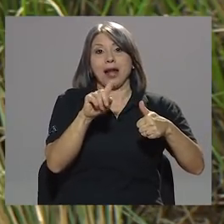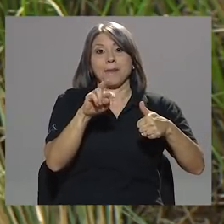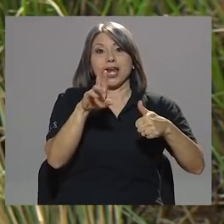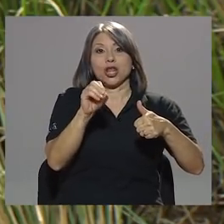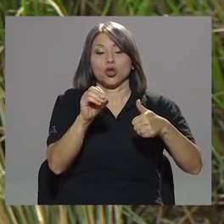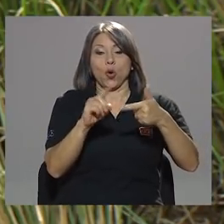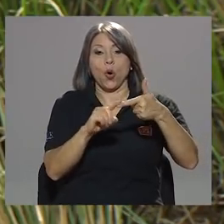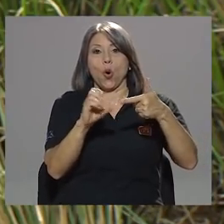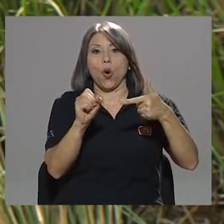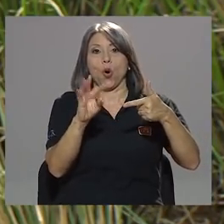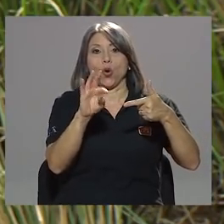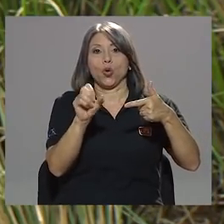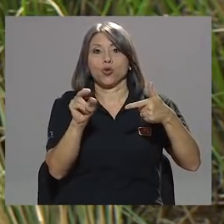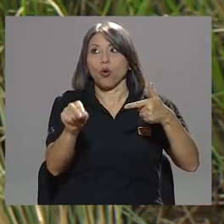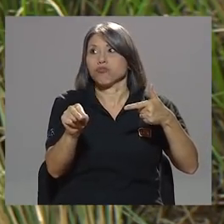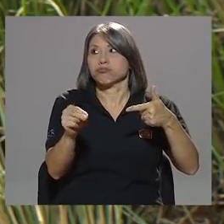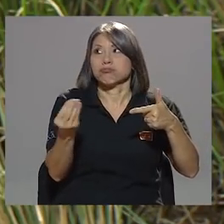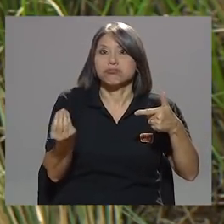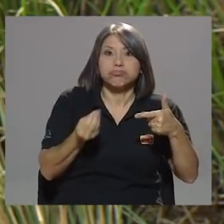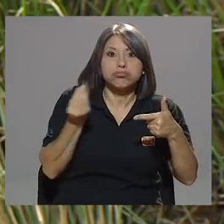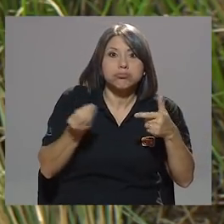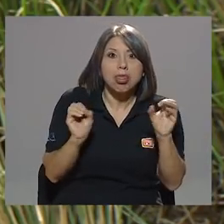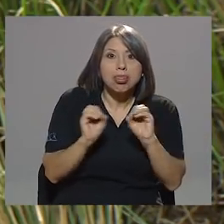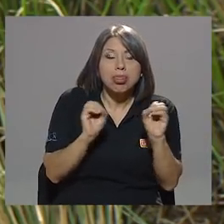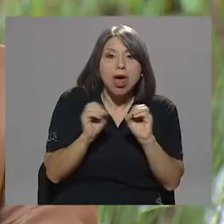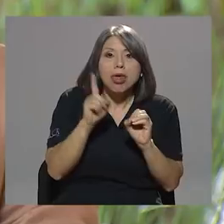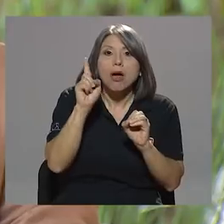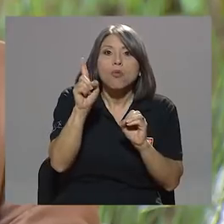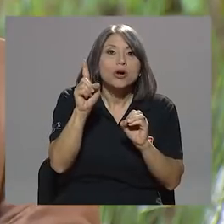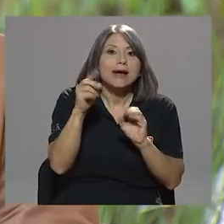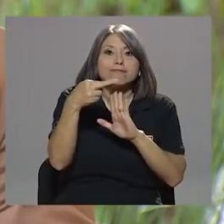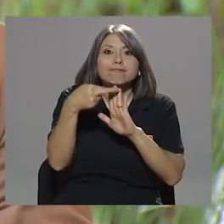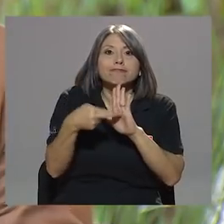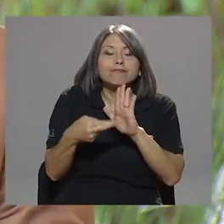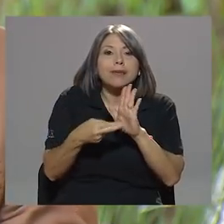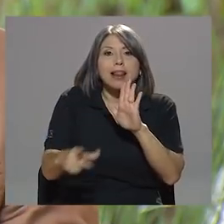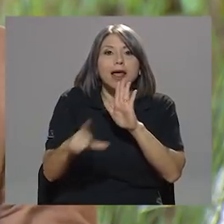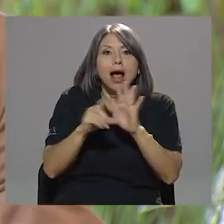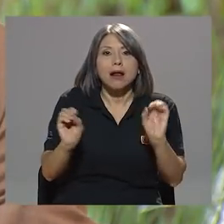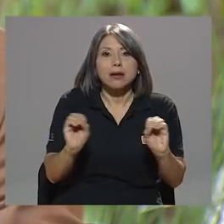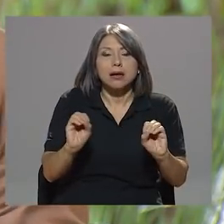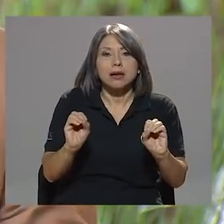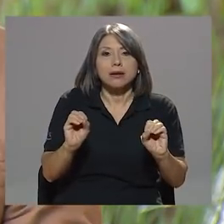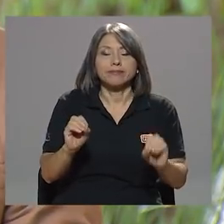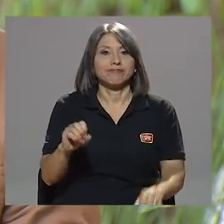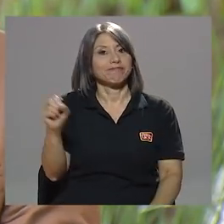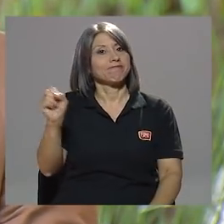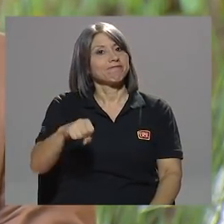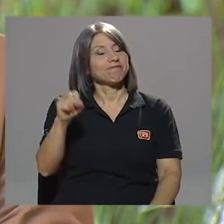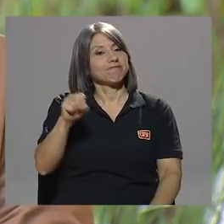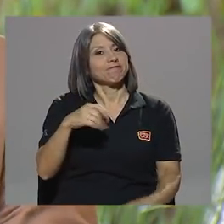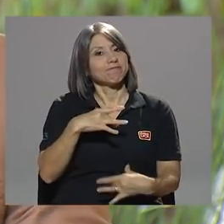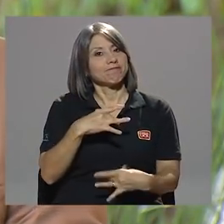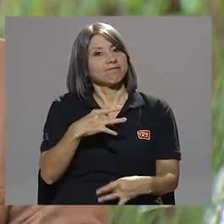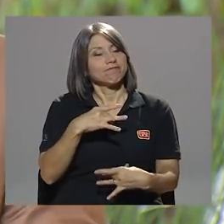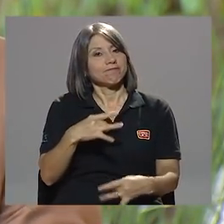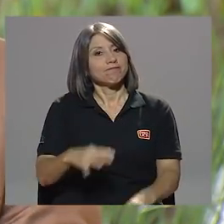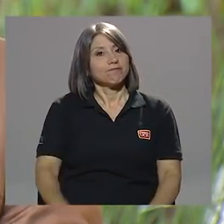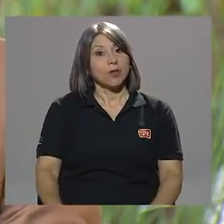en este caso en particular, no se ha emprendido ninguna medida legal? Sí, bien interesante.